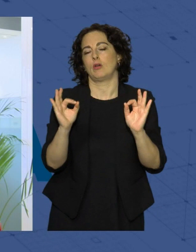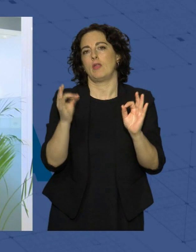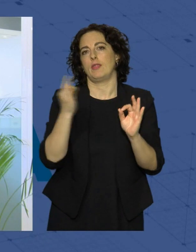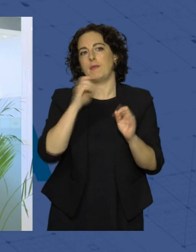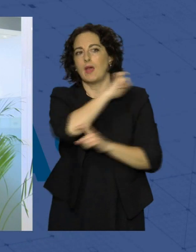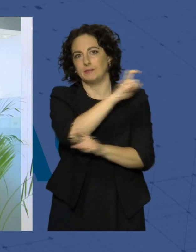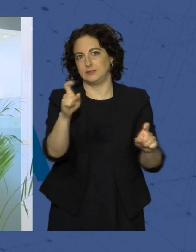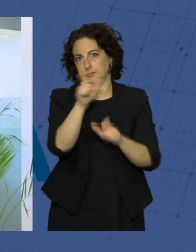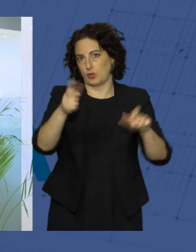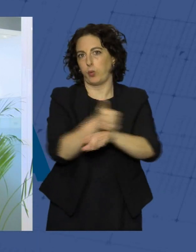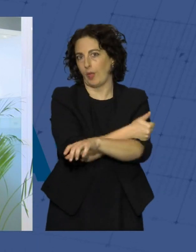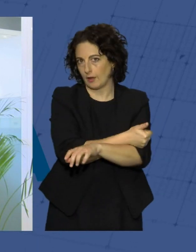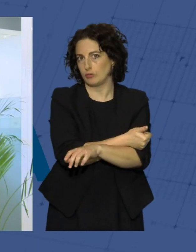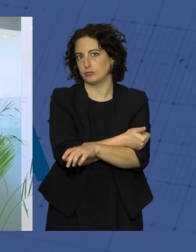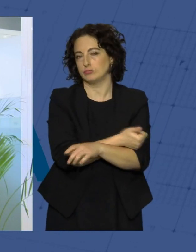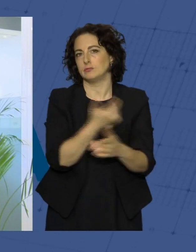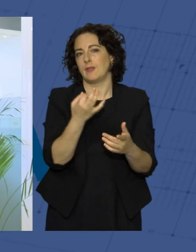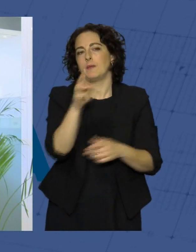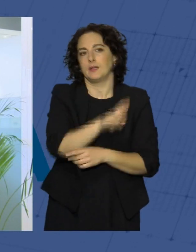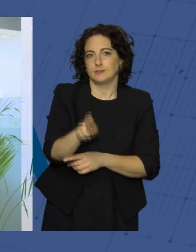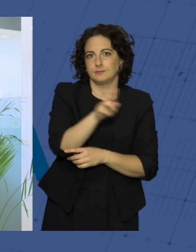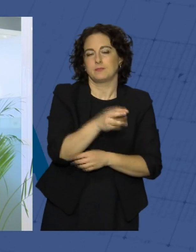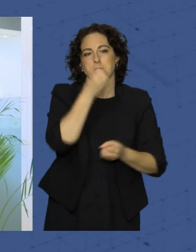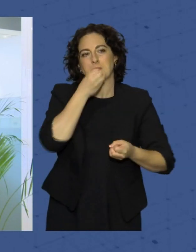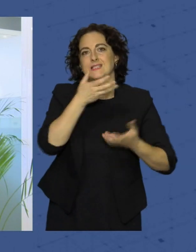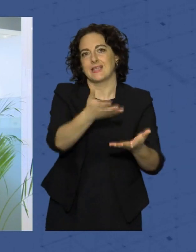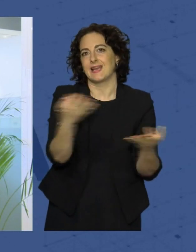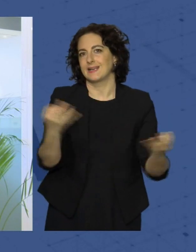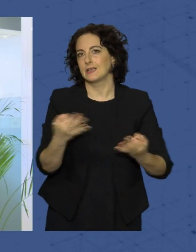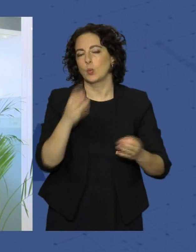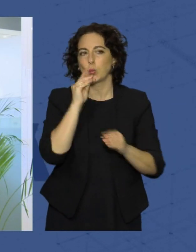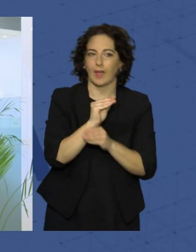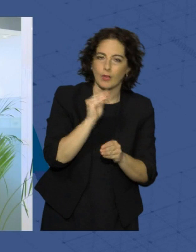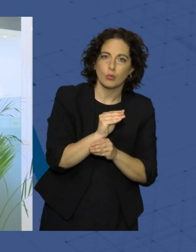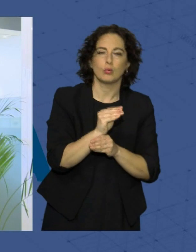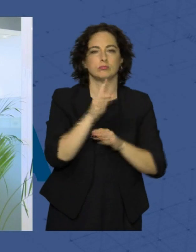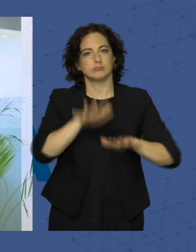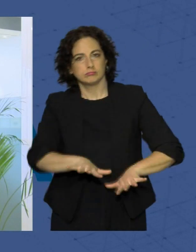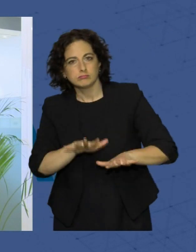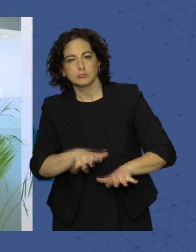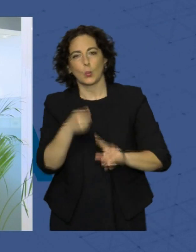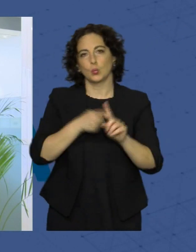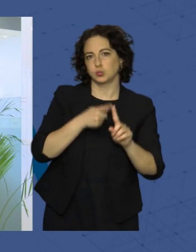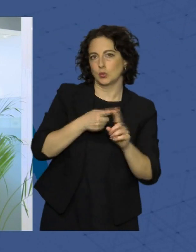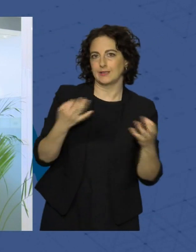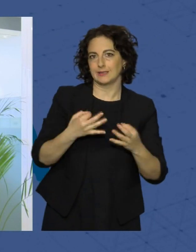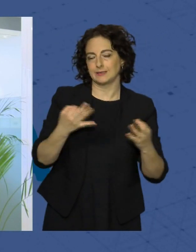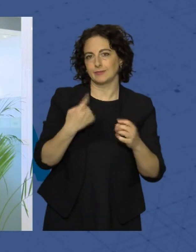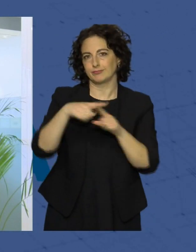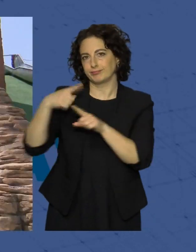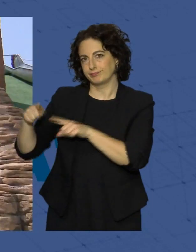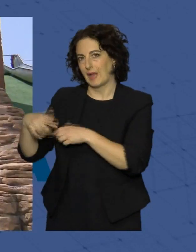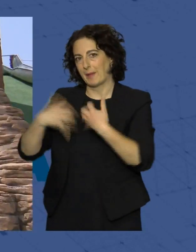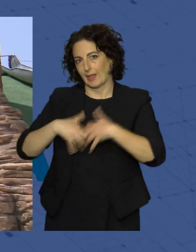advertencia a los ciudadanos, en el que hay que insistir en mensajes de cuidado y de calma en el uso de los distintos